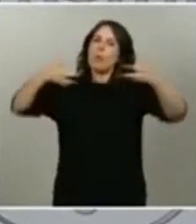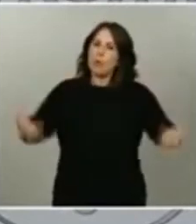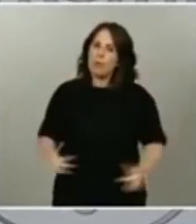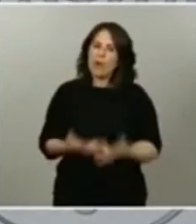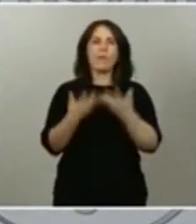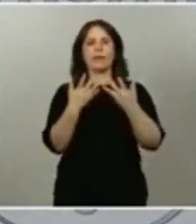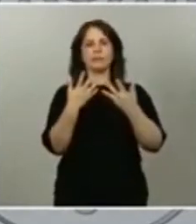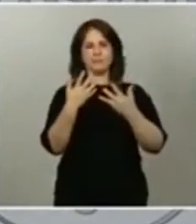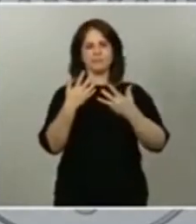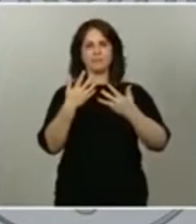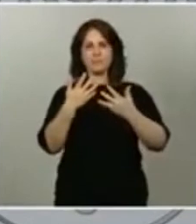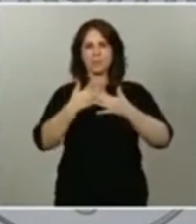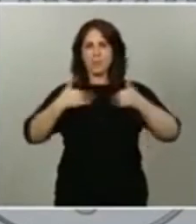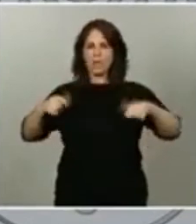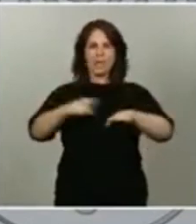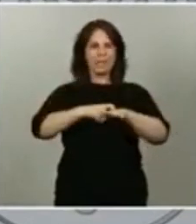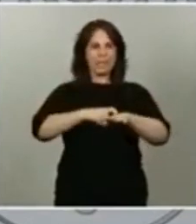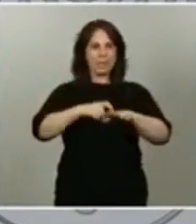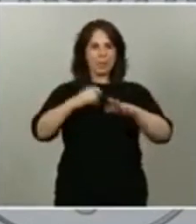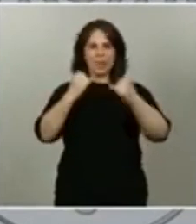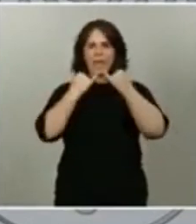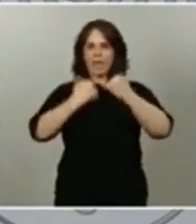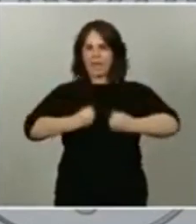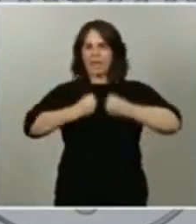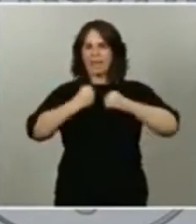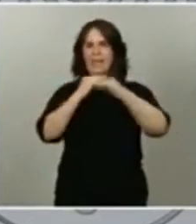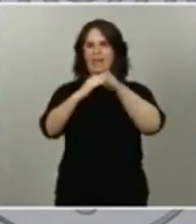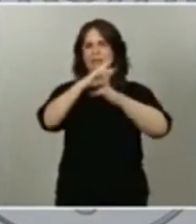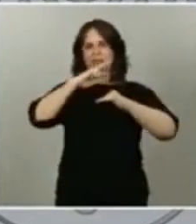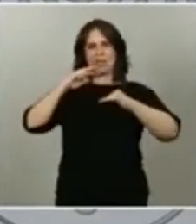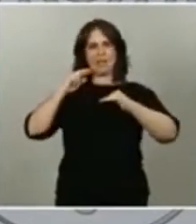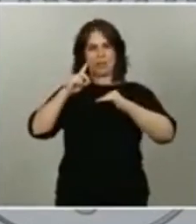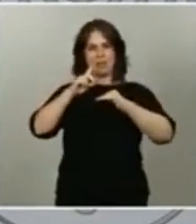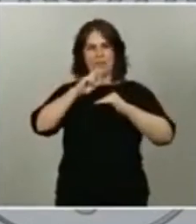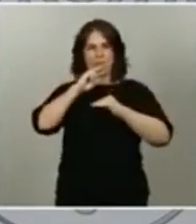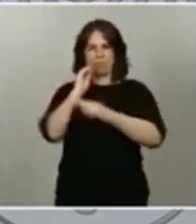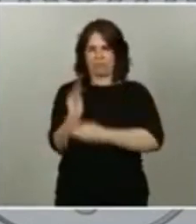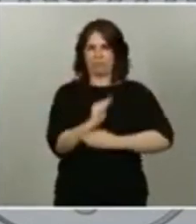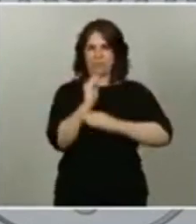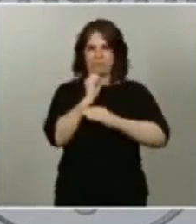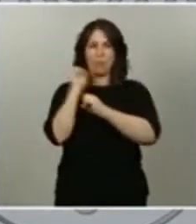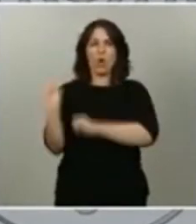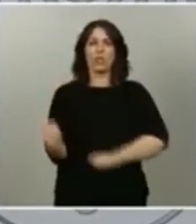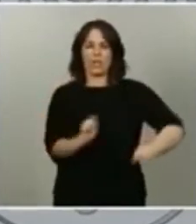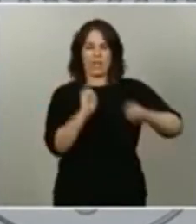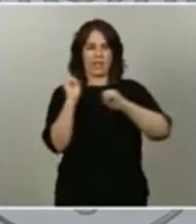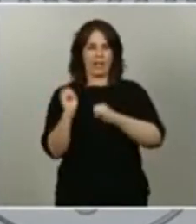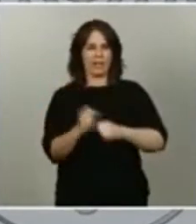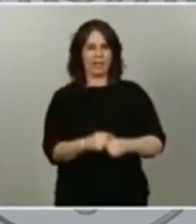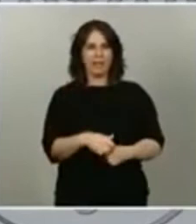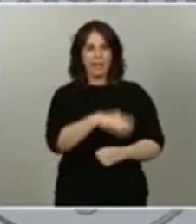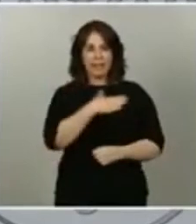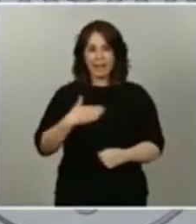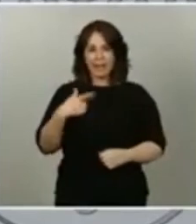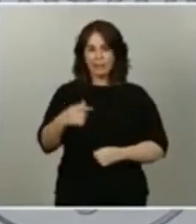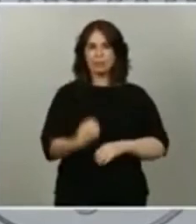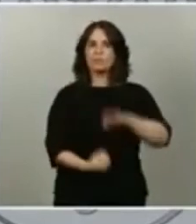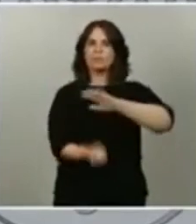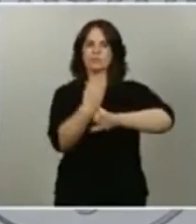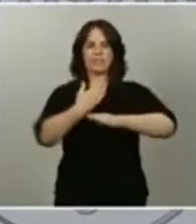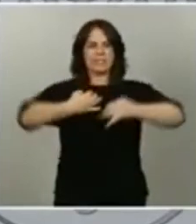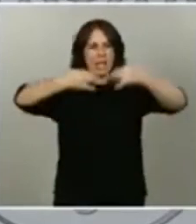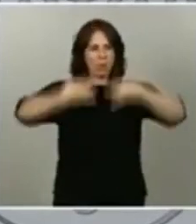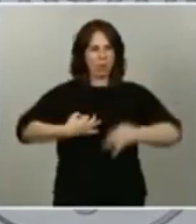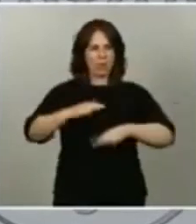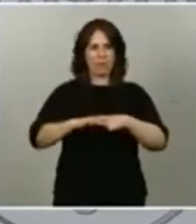tipo de fuente de energía sostenible. Lo que queremos con este fondo es generar seguridad a las empresas